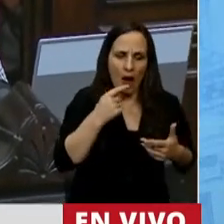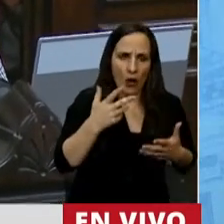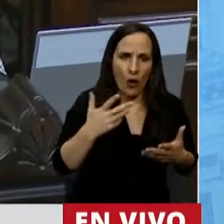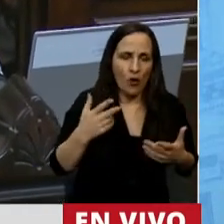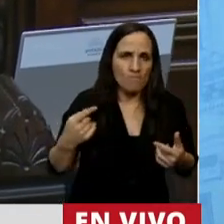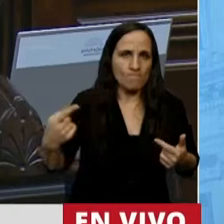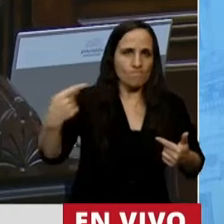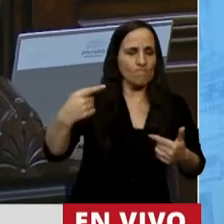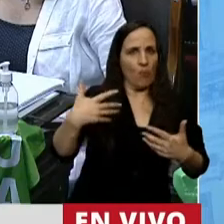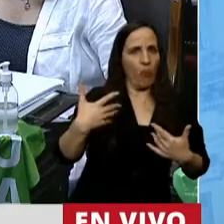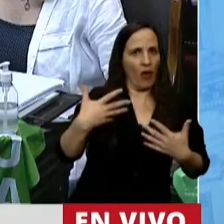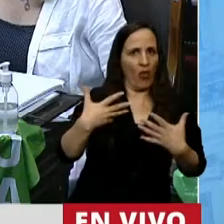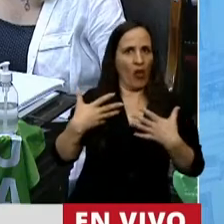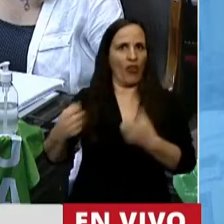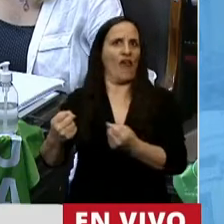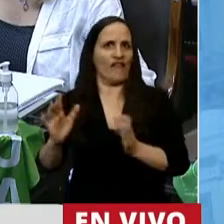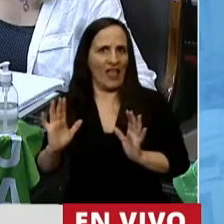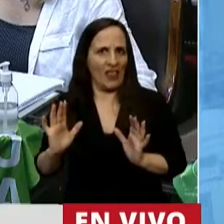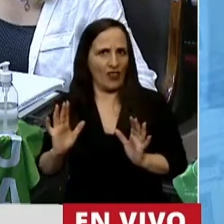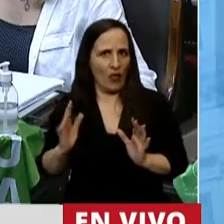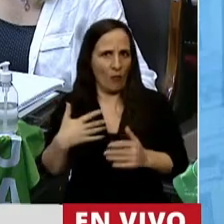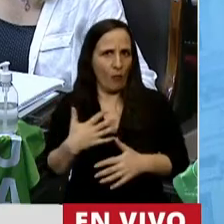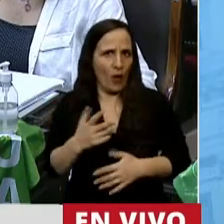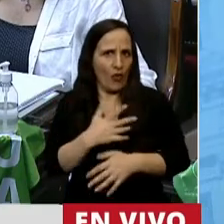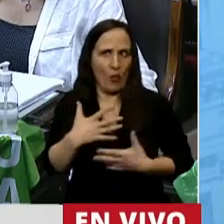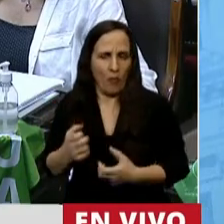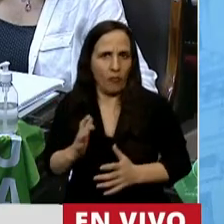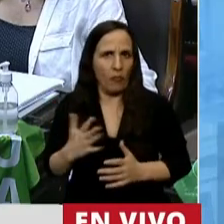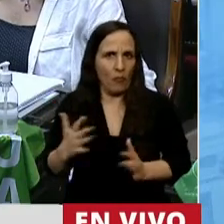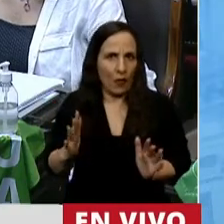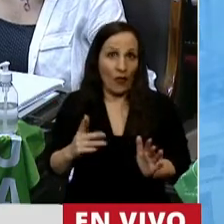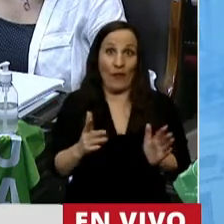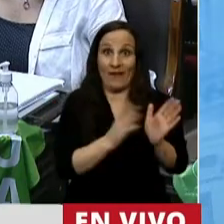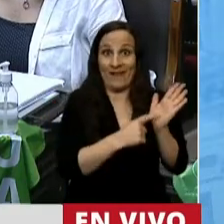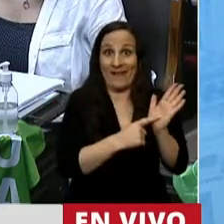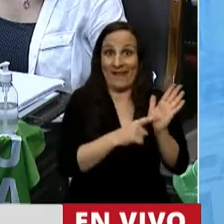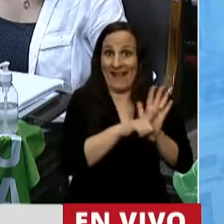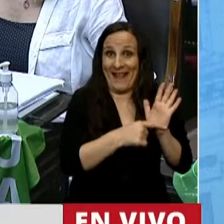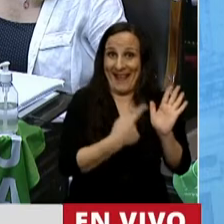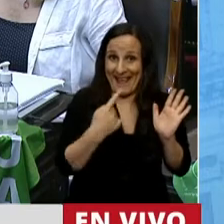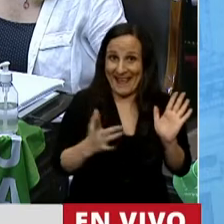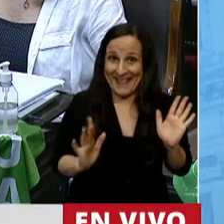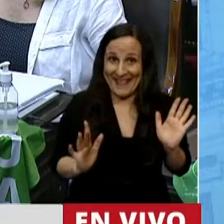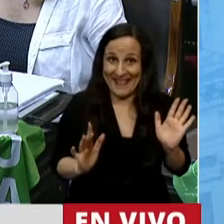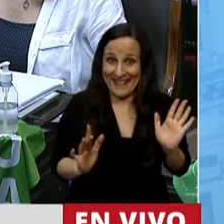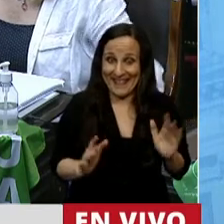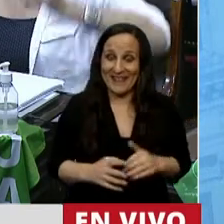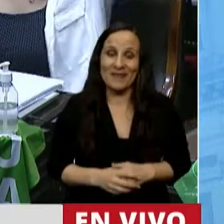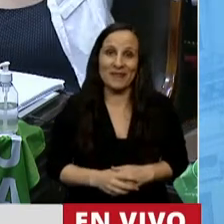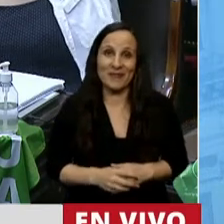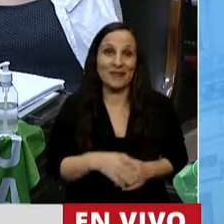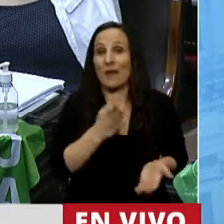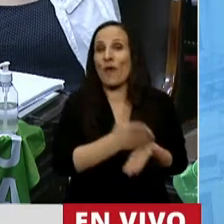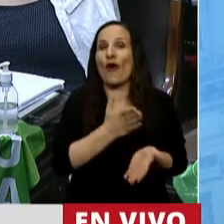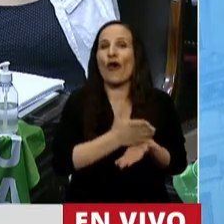en nuestro propio marco normativo? Está claro de que está planteado como